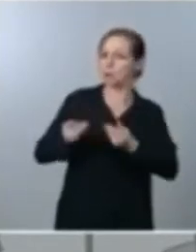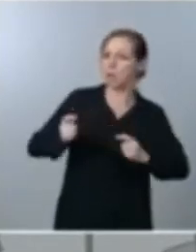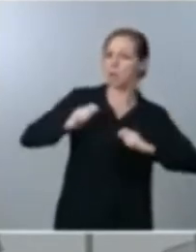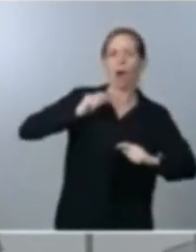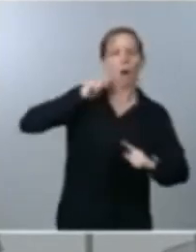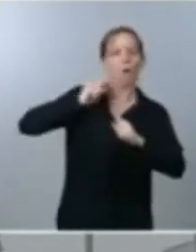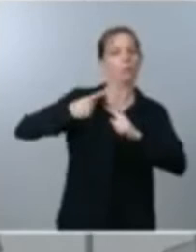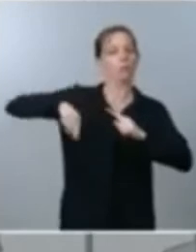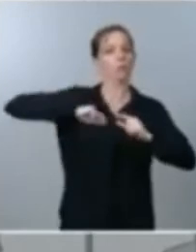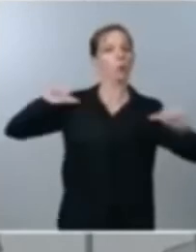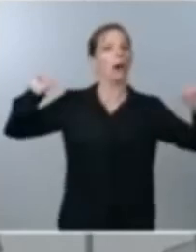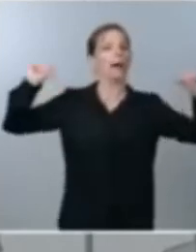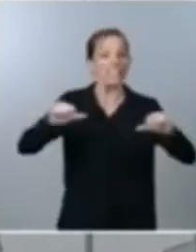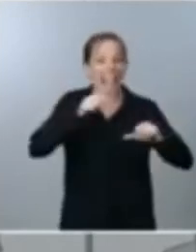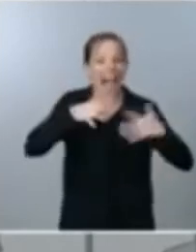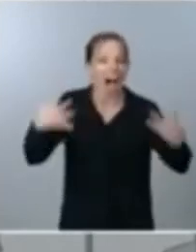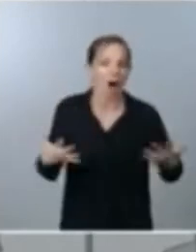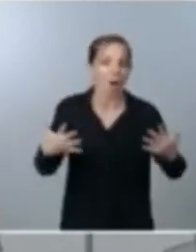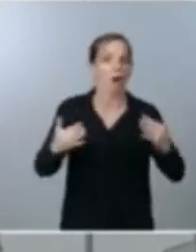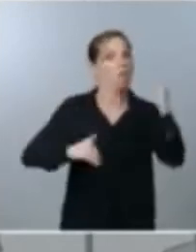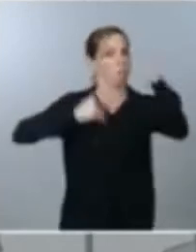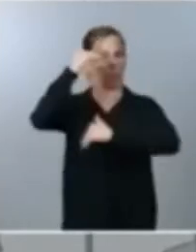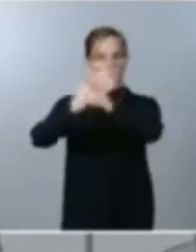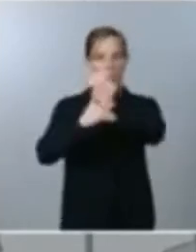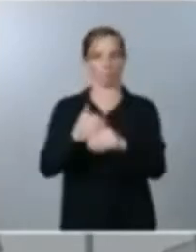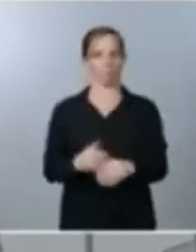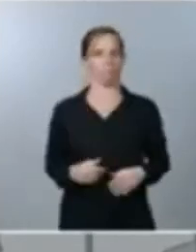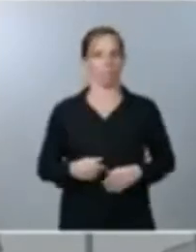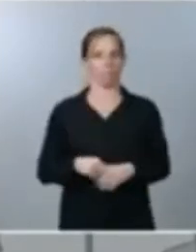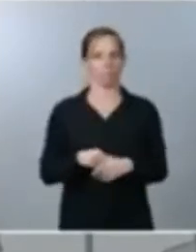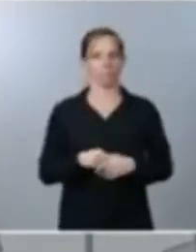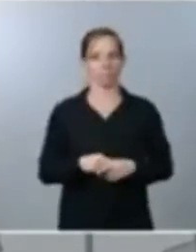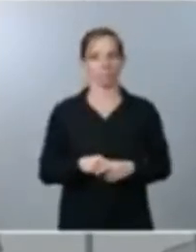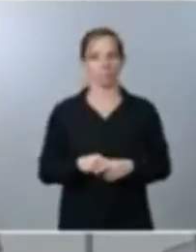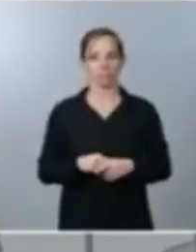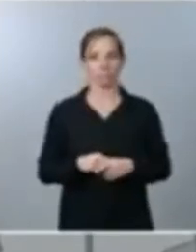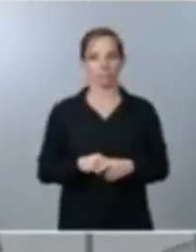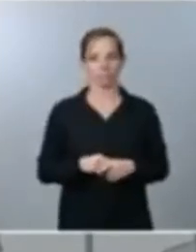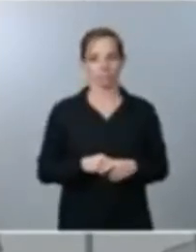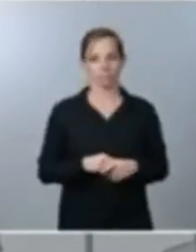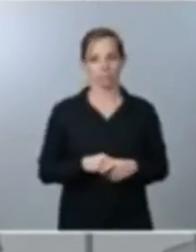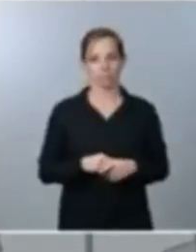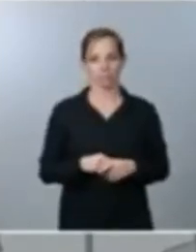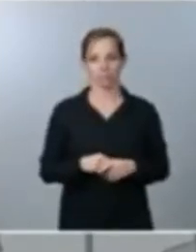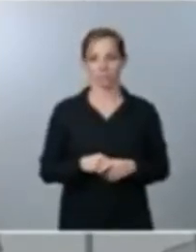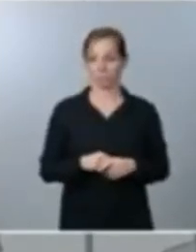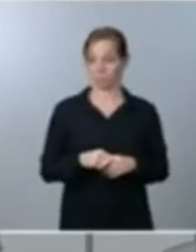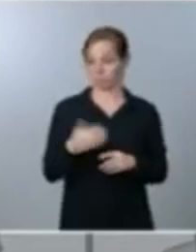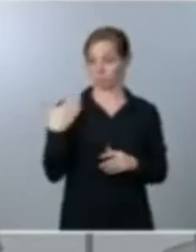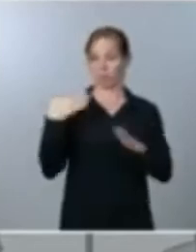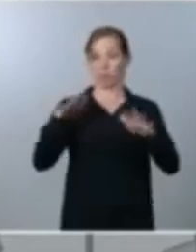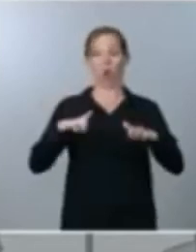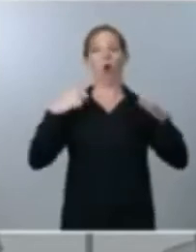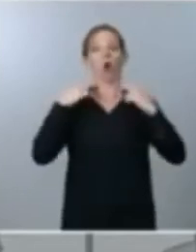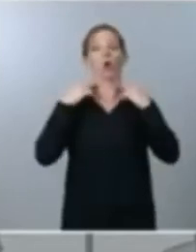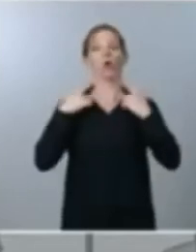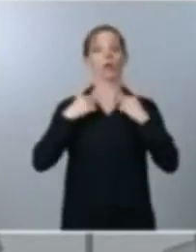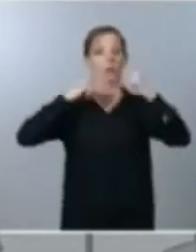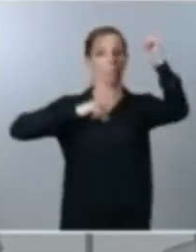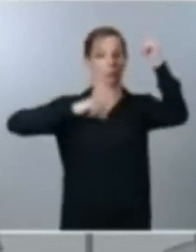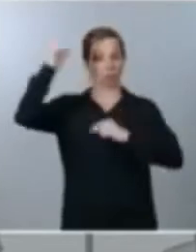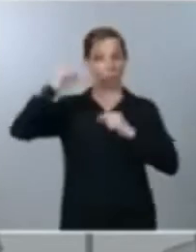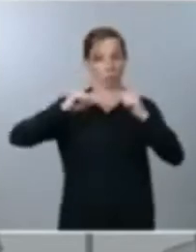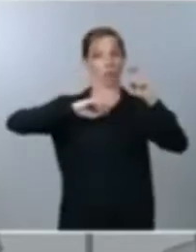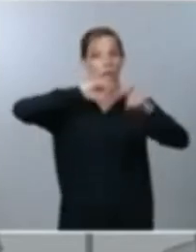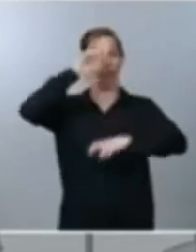ahora sin demora y en ese sentido tras superar en el congreso las enmiendas a la totalidad con la mayor rotundidad de